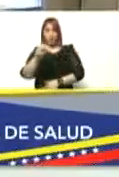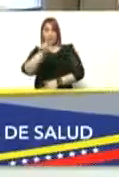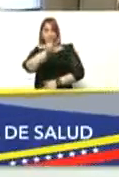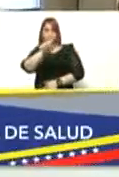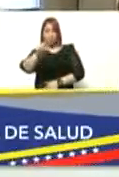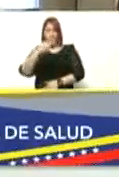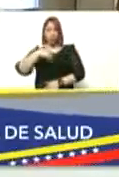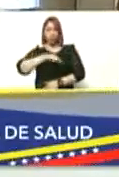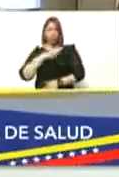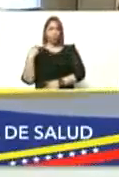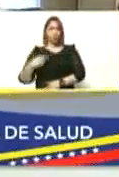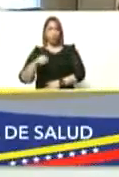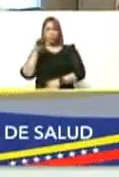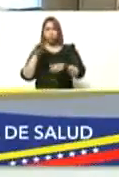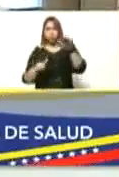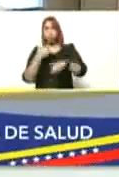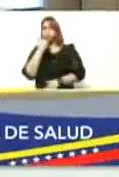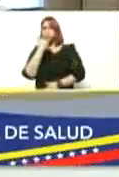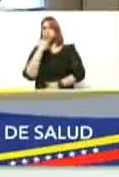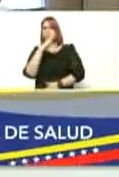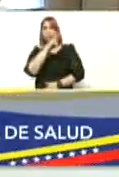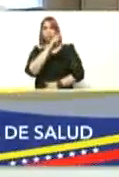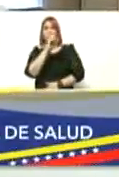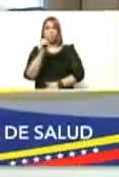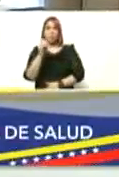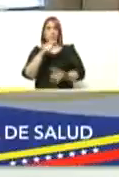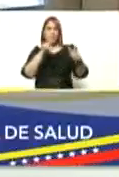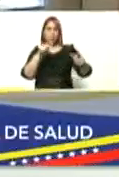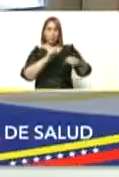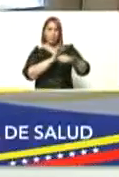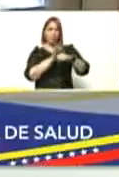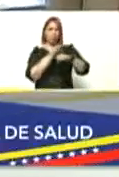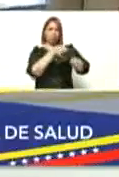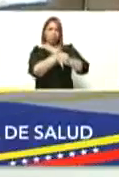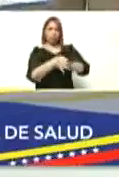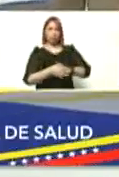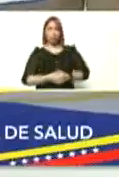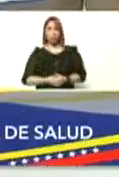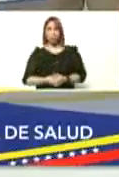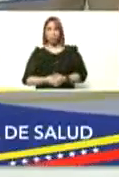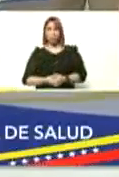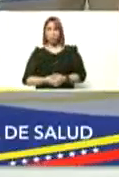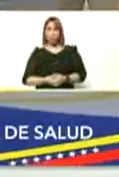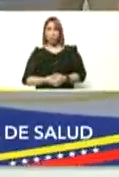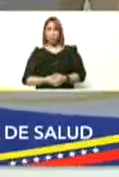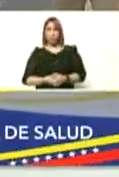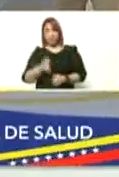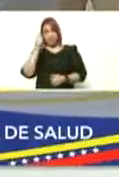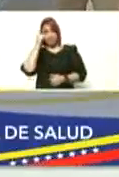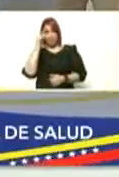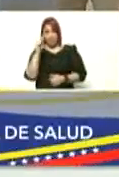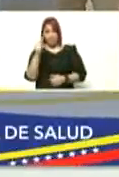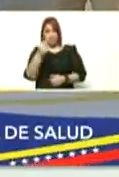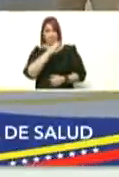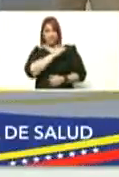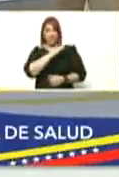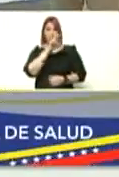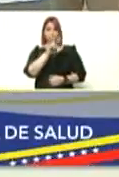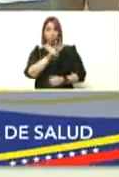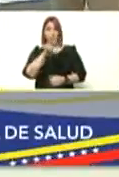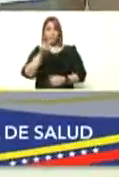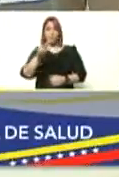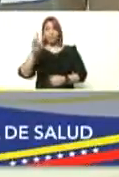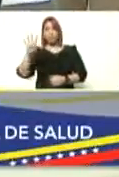aproximado de doscientos casos ¿verdad? el día primero de enero doscientos